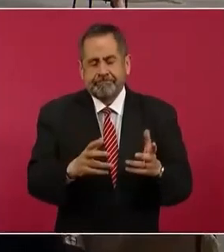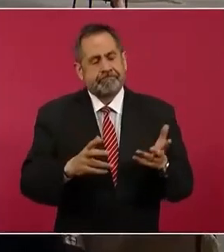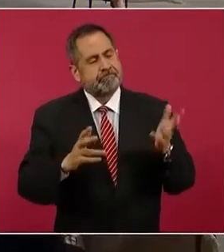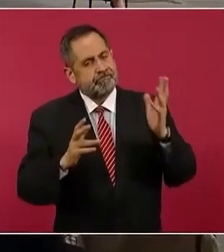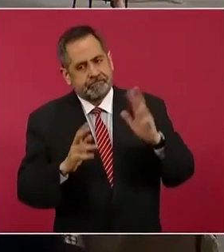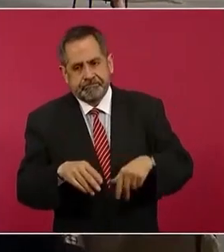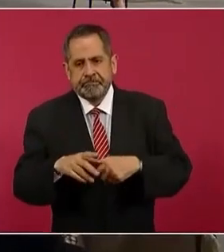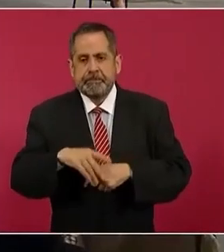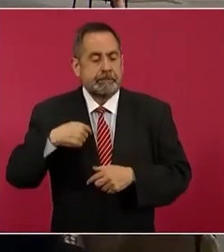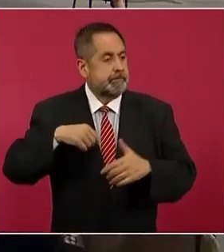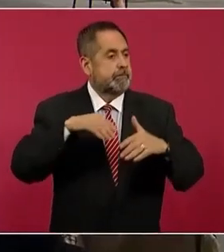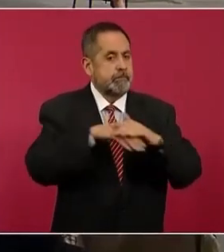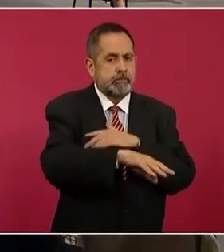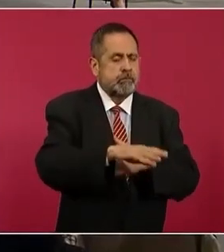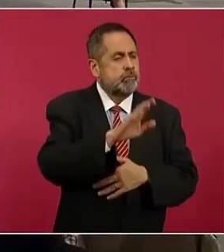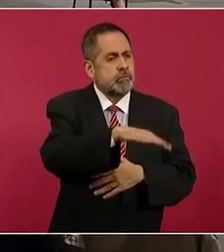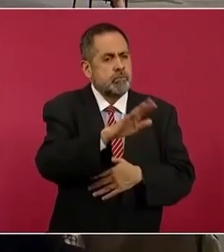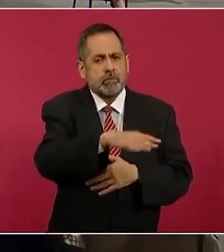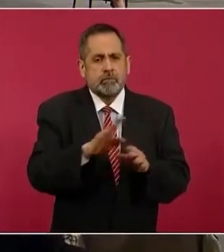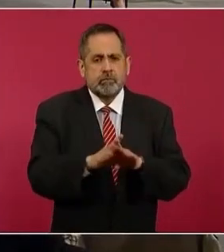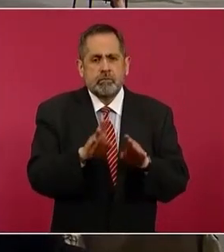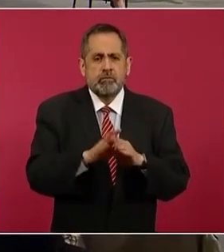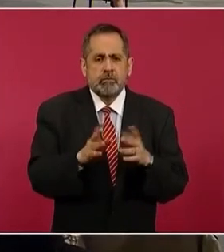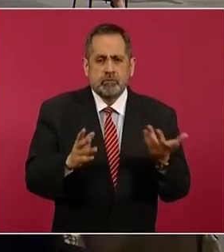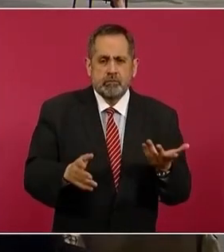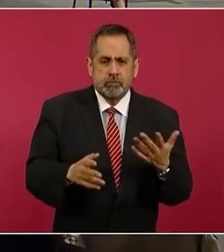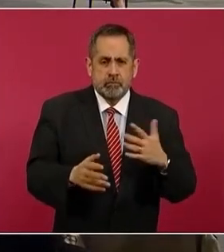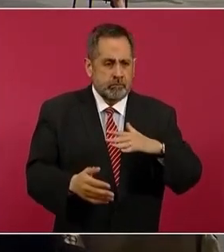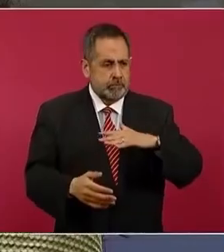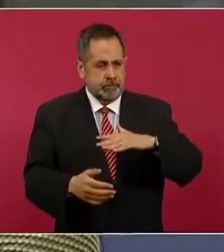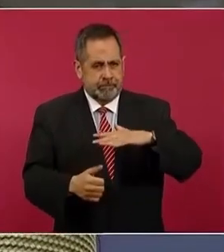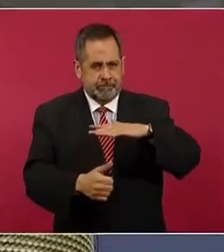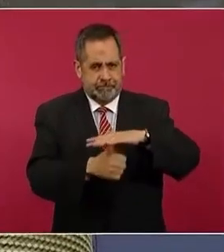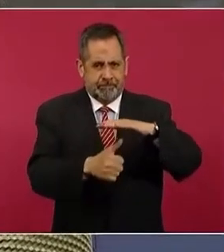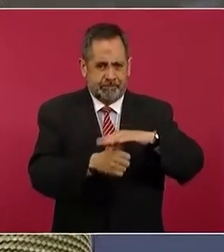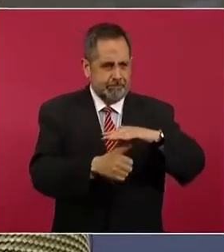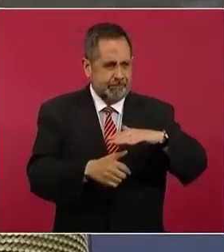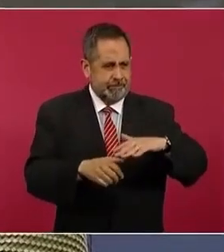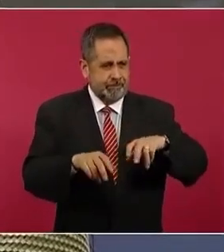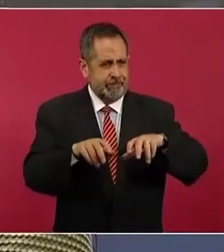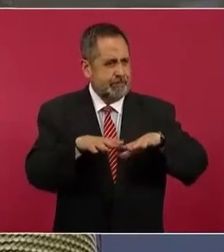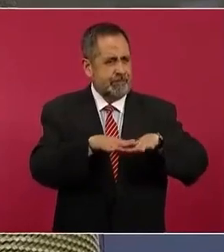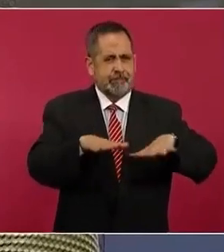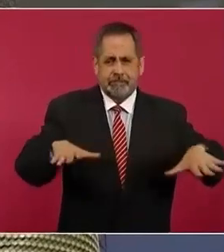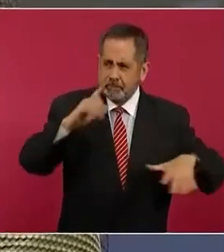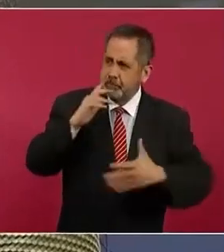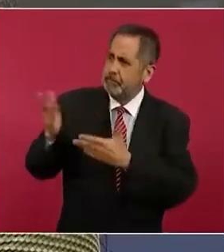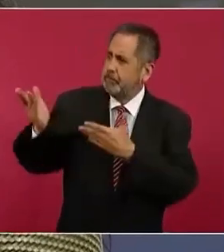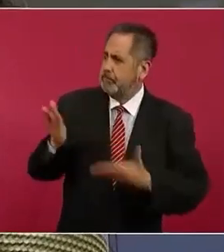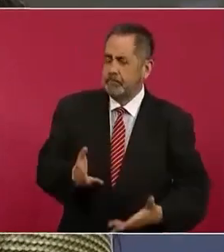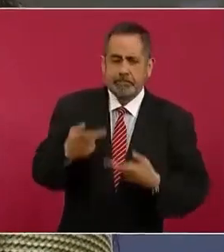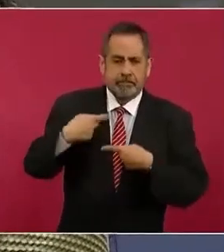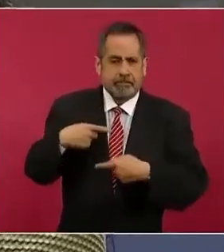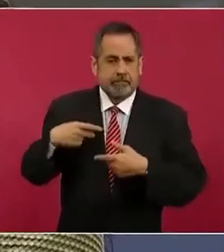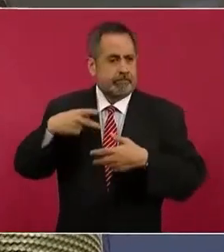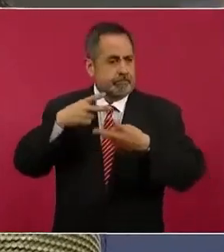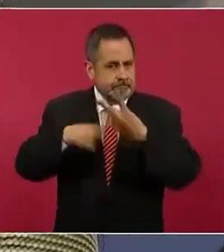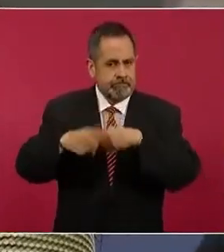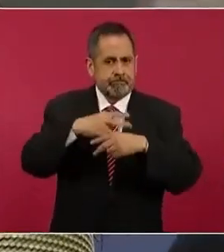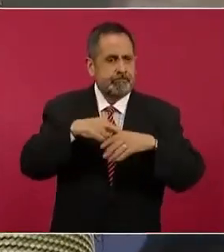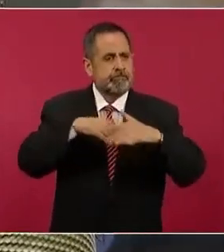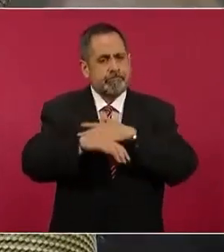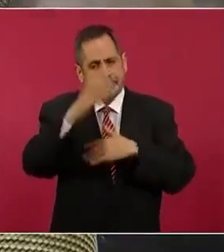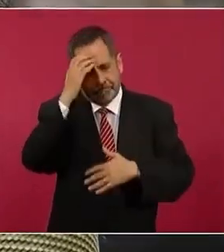Preguntábamos una vajilla para poder montar una mesa de Estado, como se recibía en esta residencia oficial que el pueblo de México